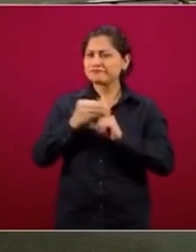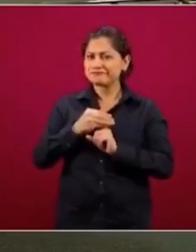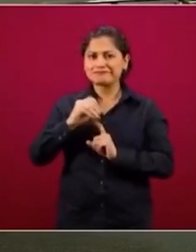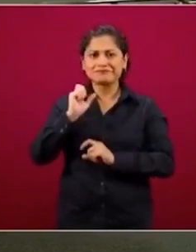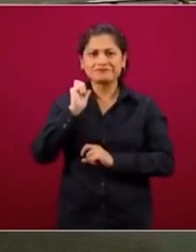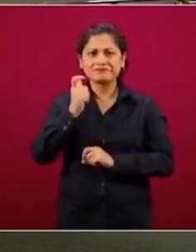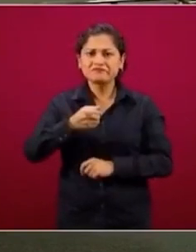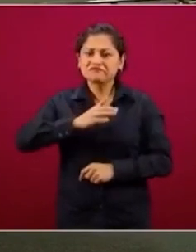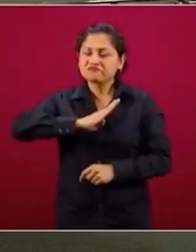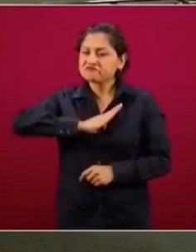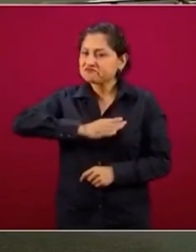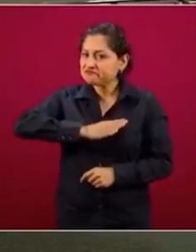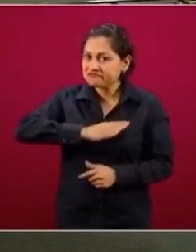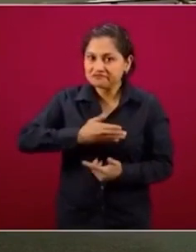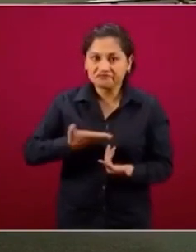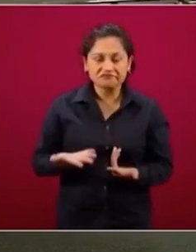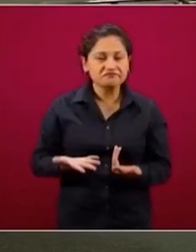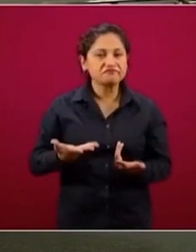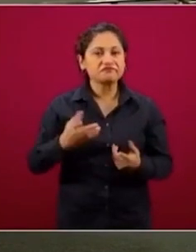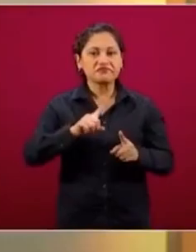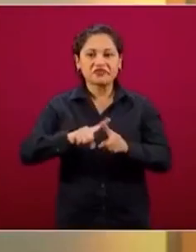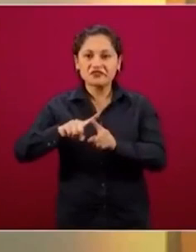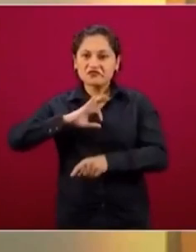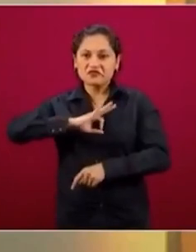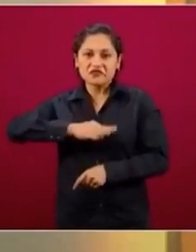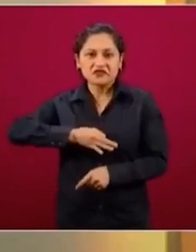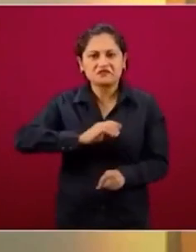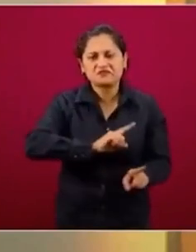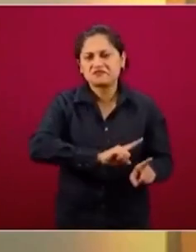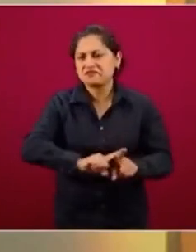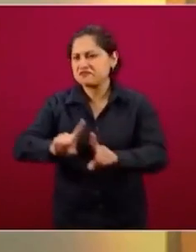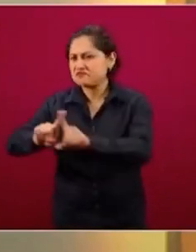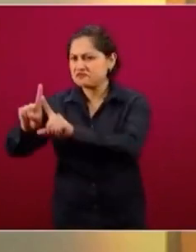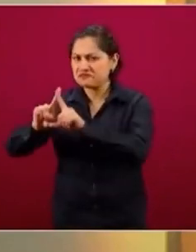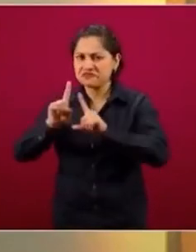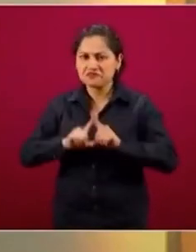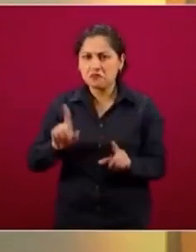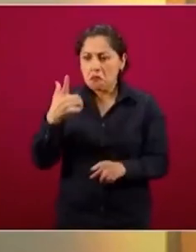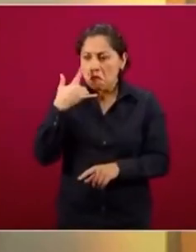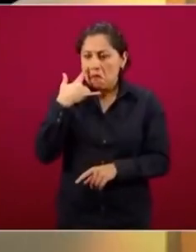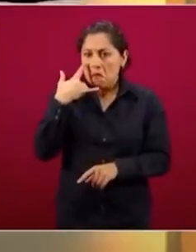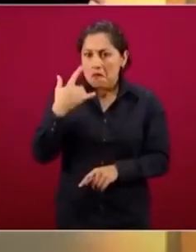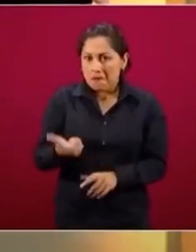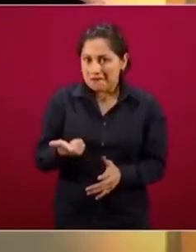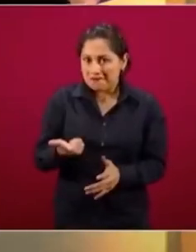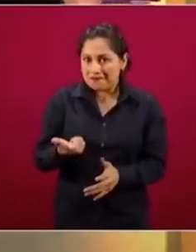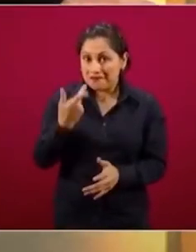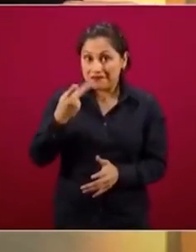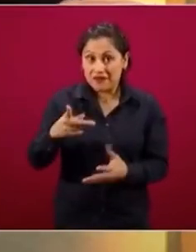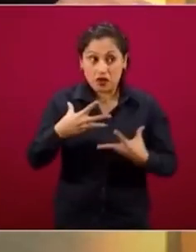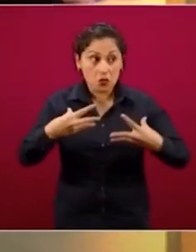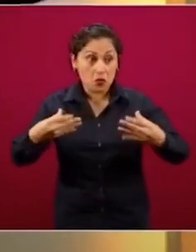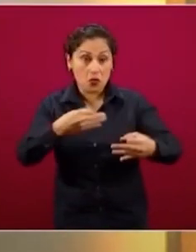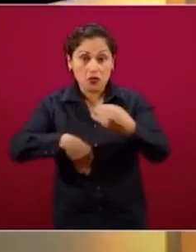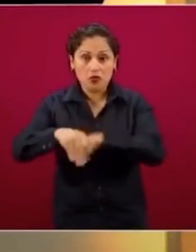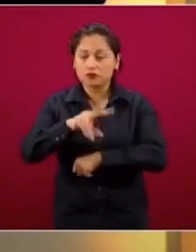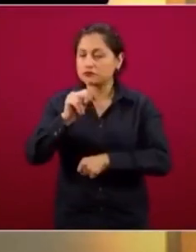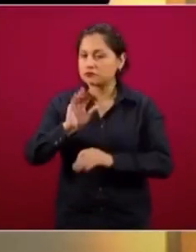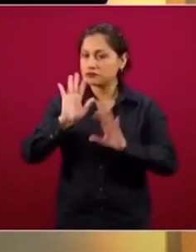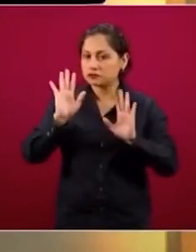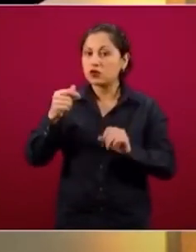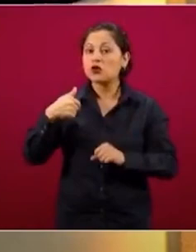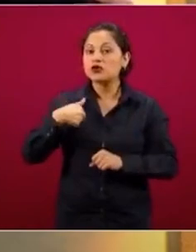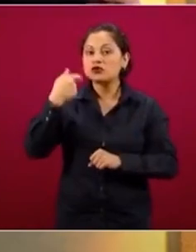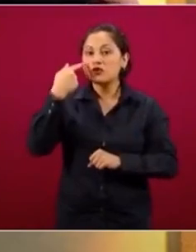bacterias, hongos y otros, raramente virales. Quería que conocieran el número, quería que